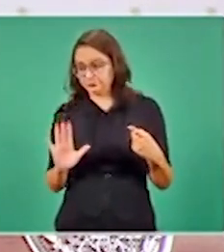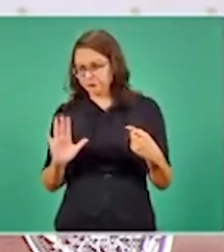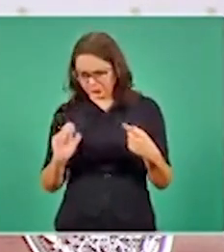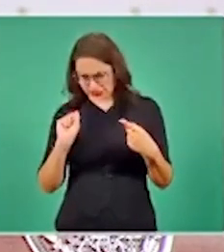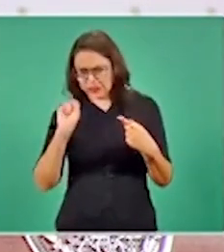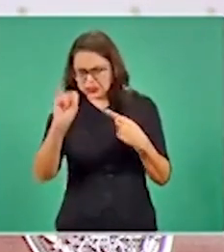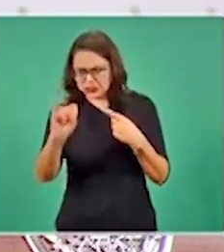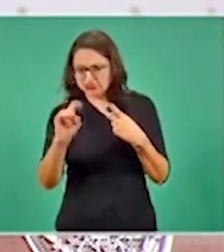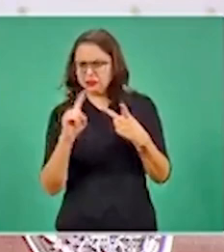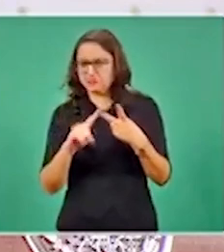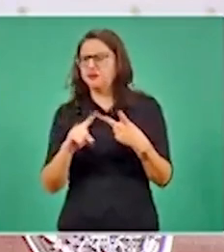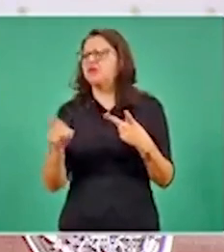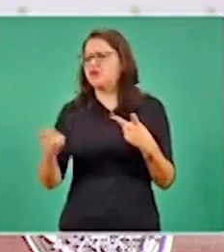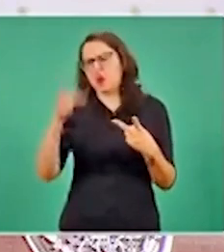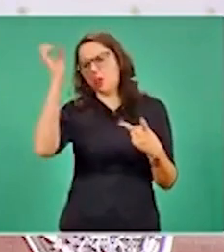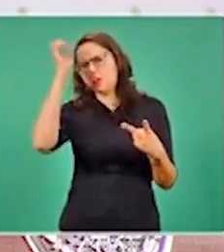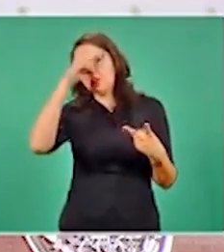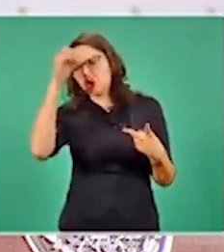opinión tienes?